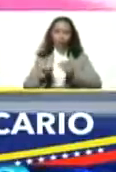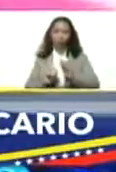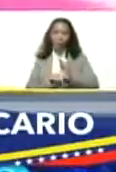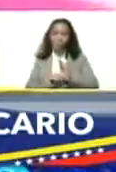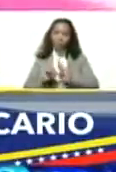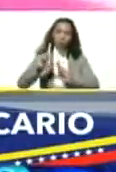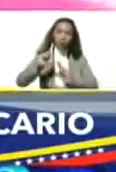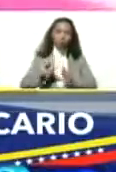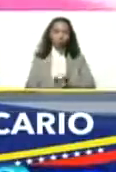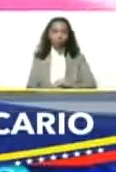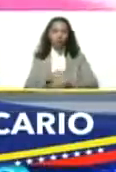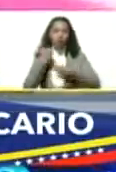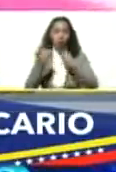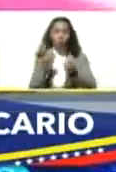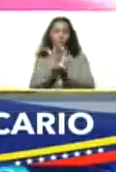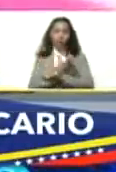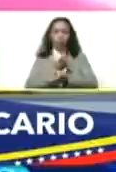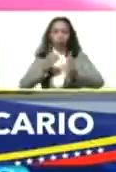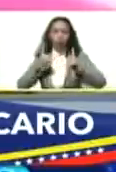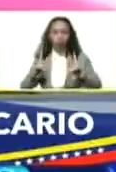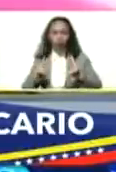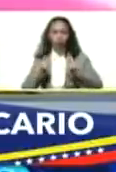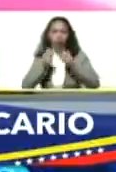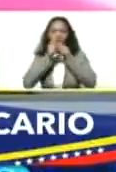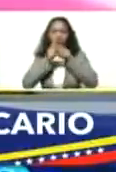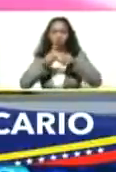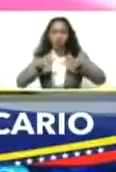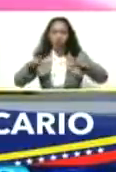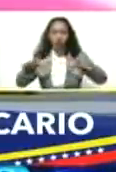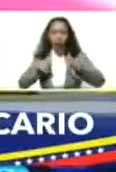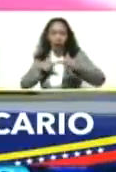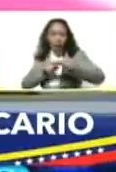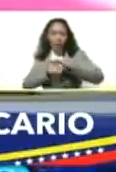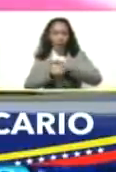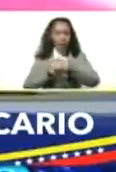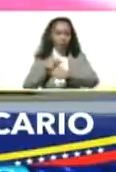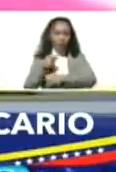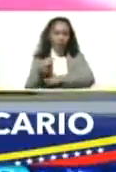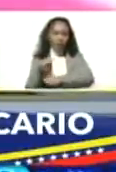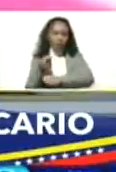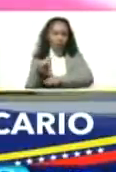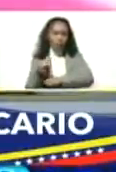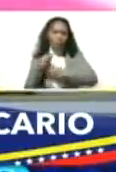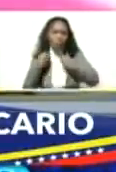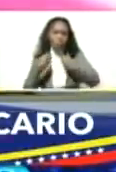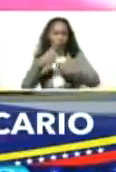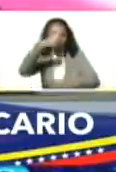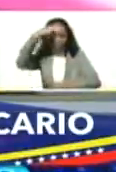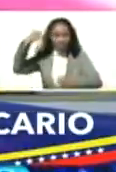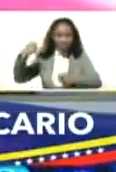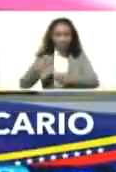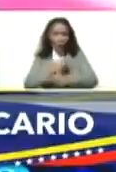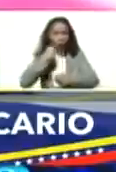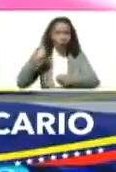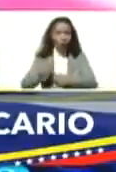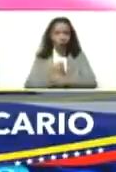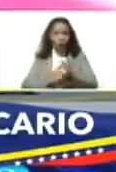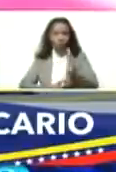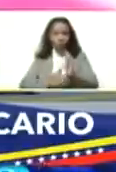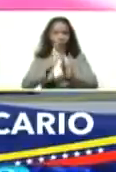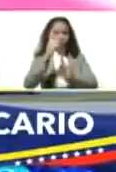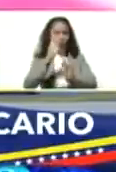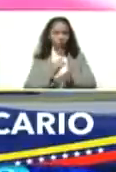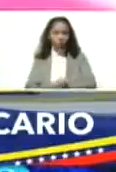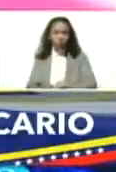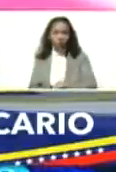para democratizar y expandir el acceso al financiamiento, para el trabajo, para el desarrollo,